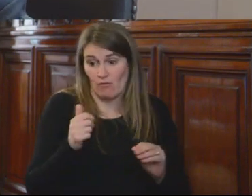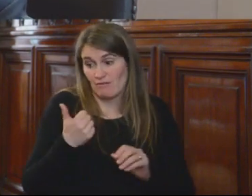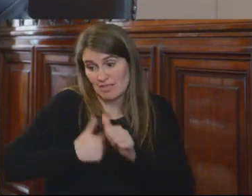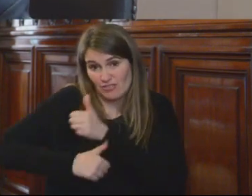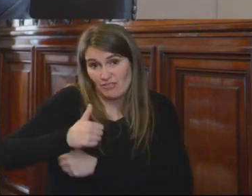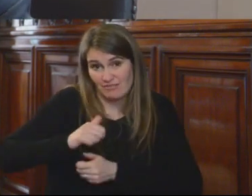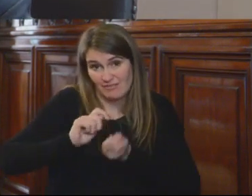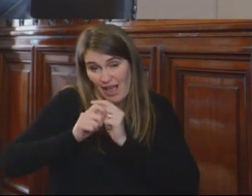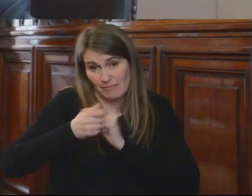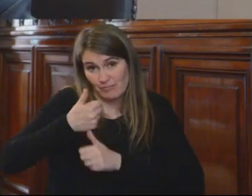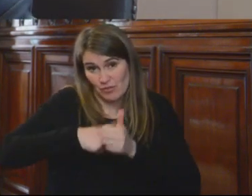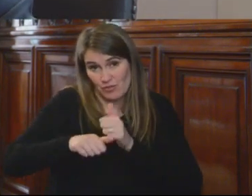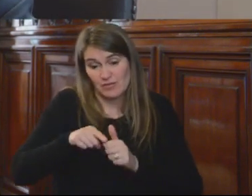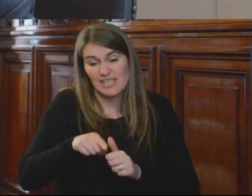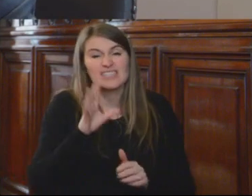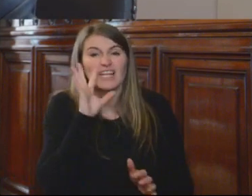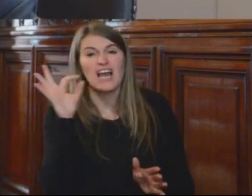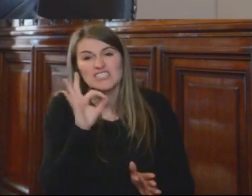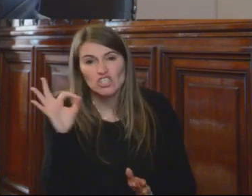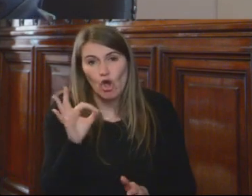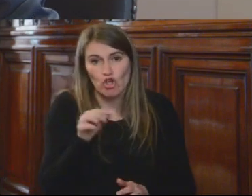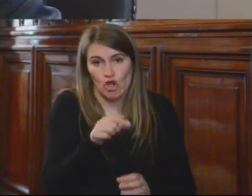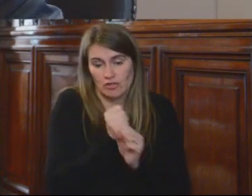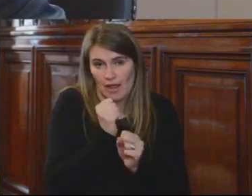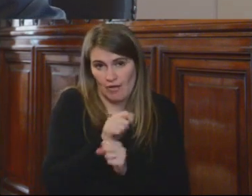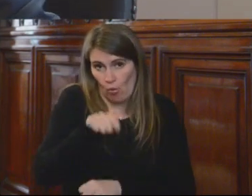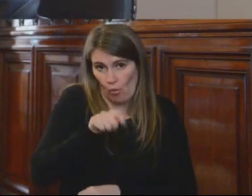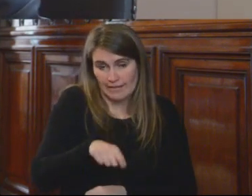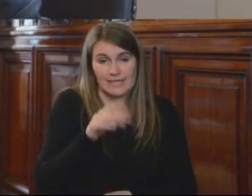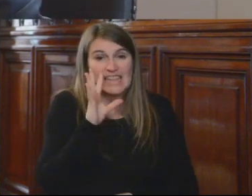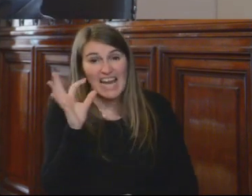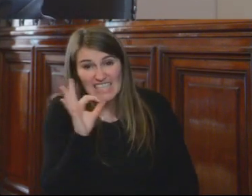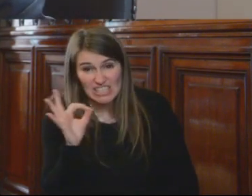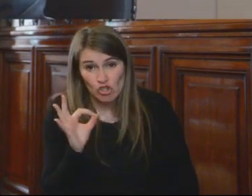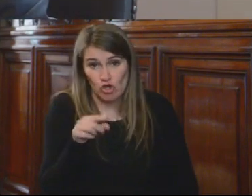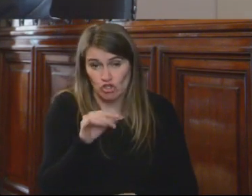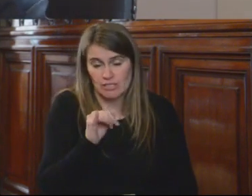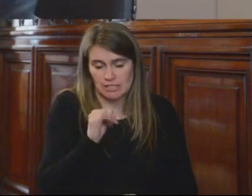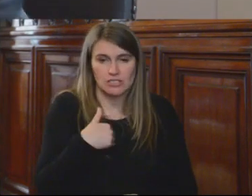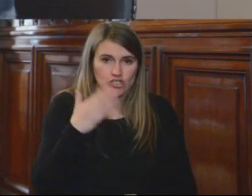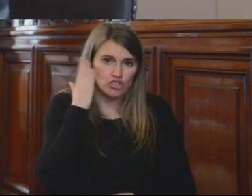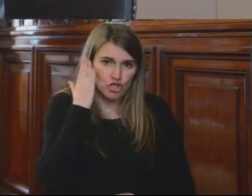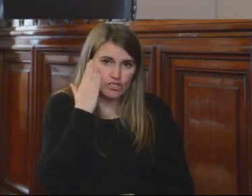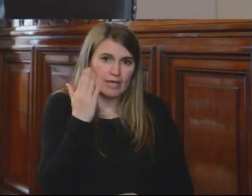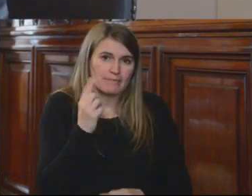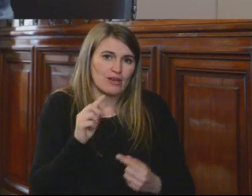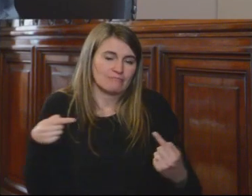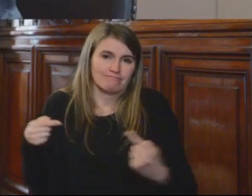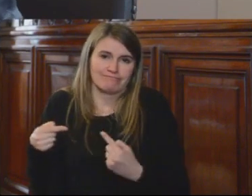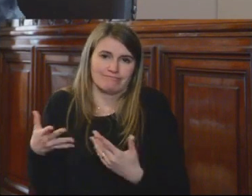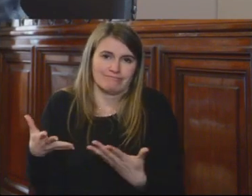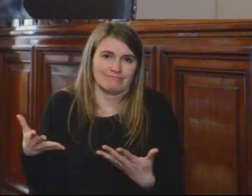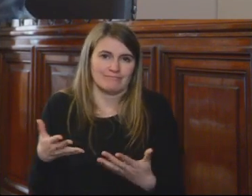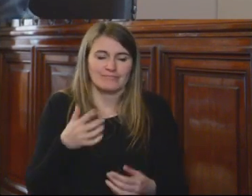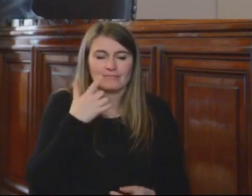y en ningún momento lo hemos establecido así, que por sí misma la transitoriedad sea incompatible con los